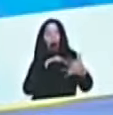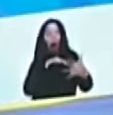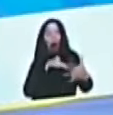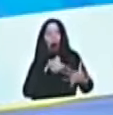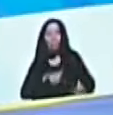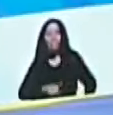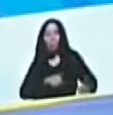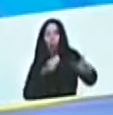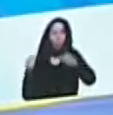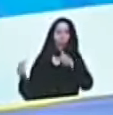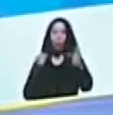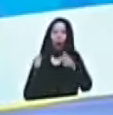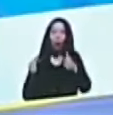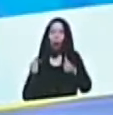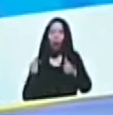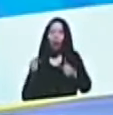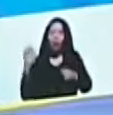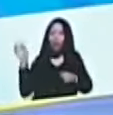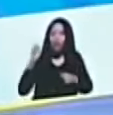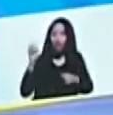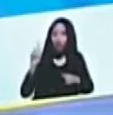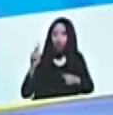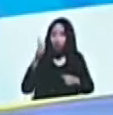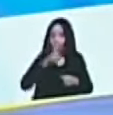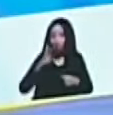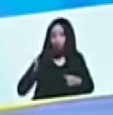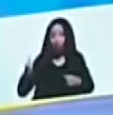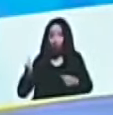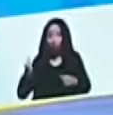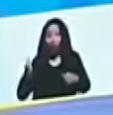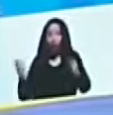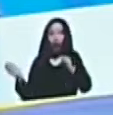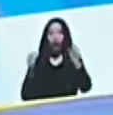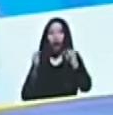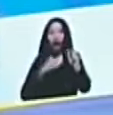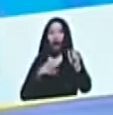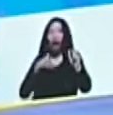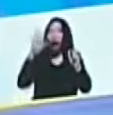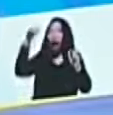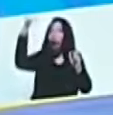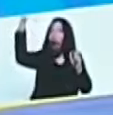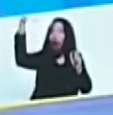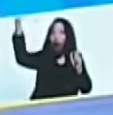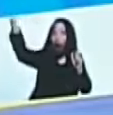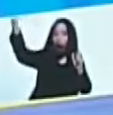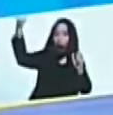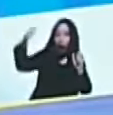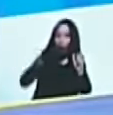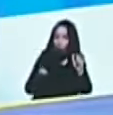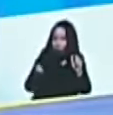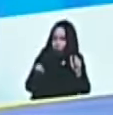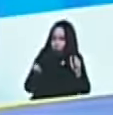a que los venezolanos nos matáramos, desde el exterior, se azuzaba el esquema de guerra de perros,